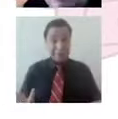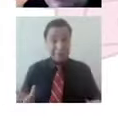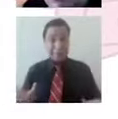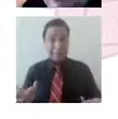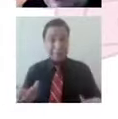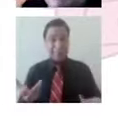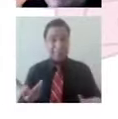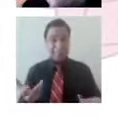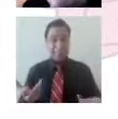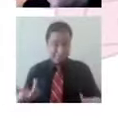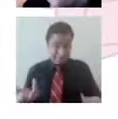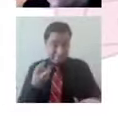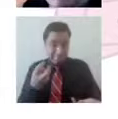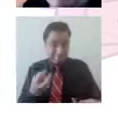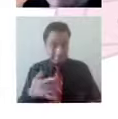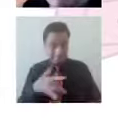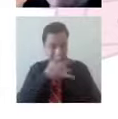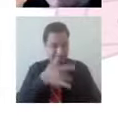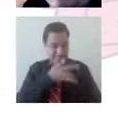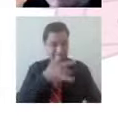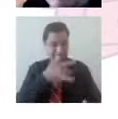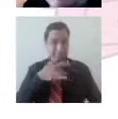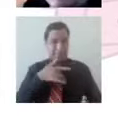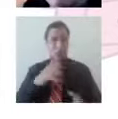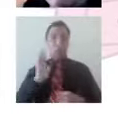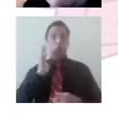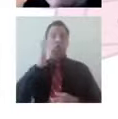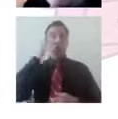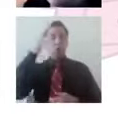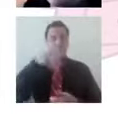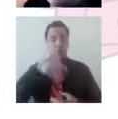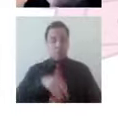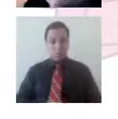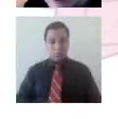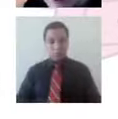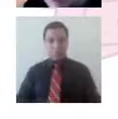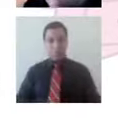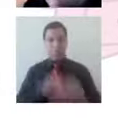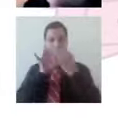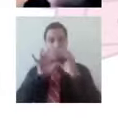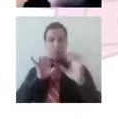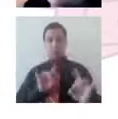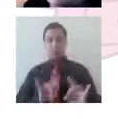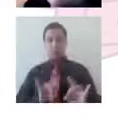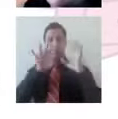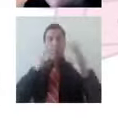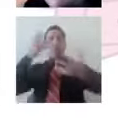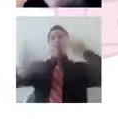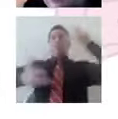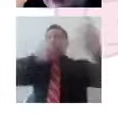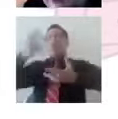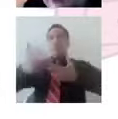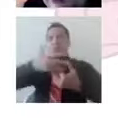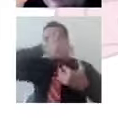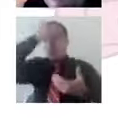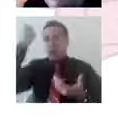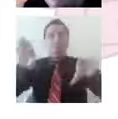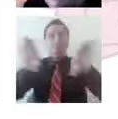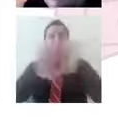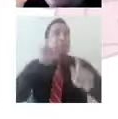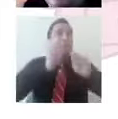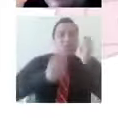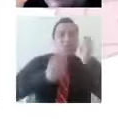significativo, para que si en algún momento de nuestra vida se llega a presentar algo similar, podamos tener una manera diferente